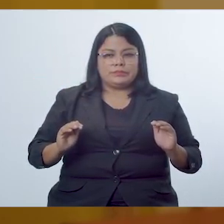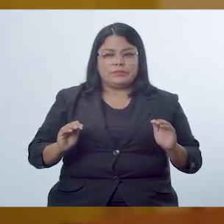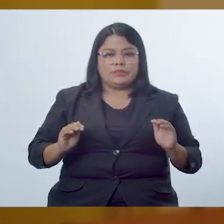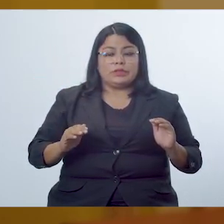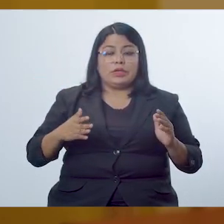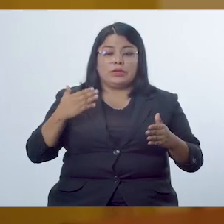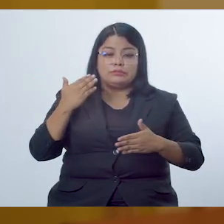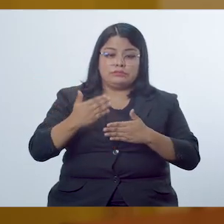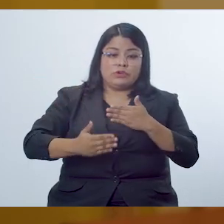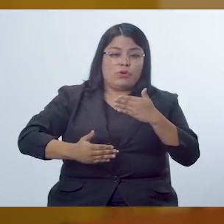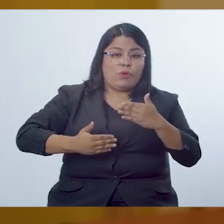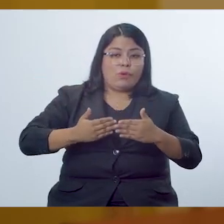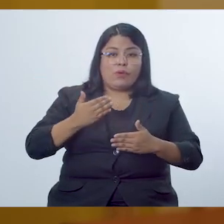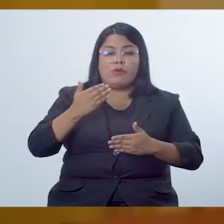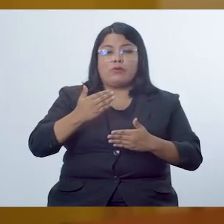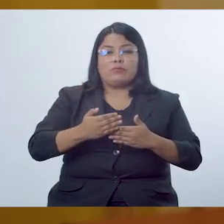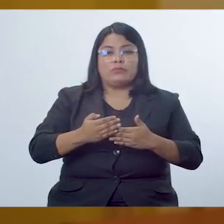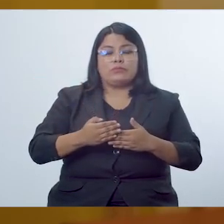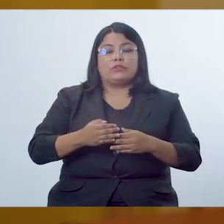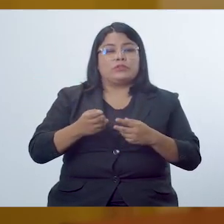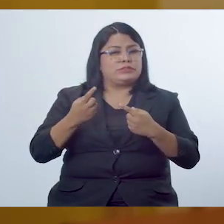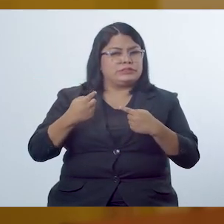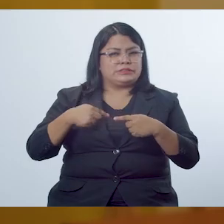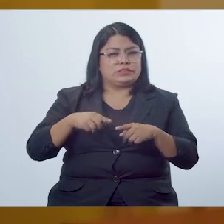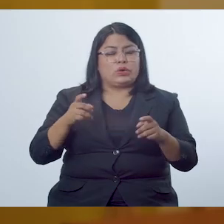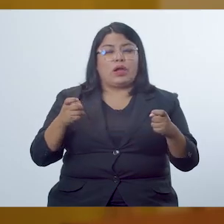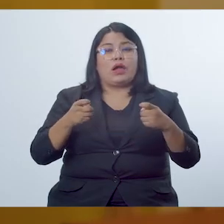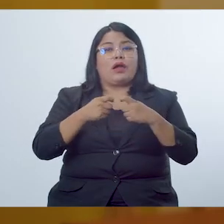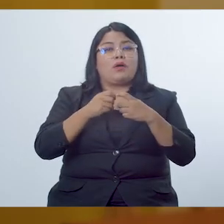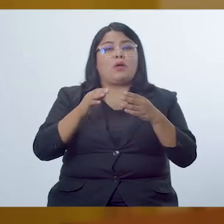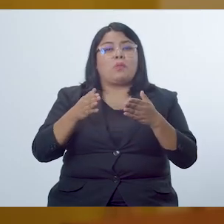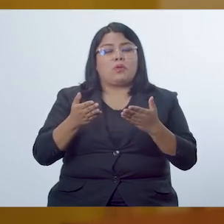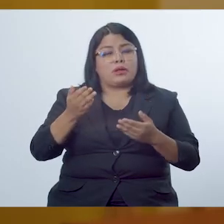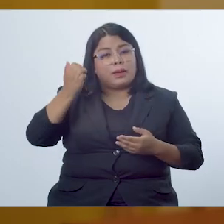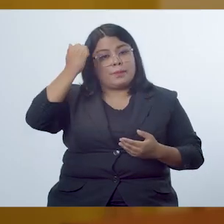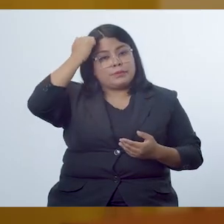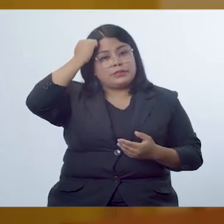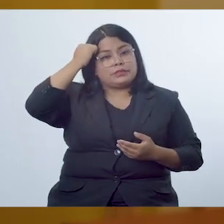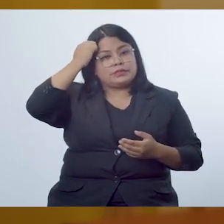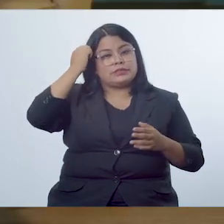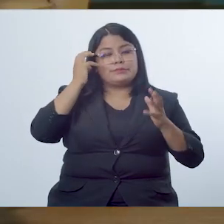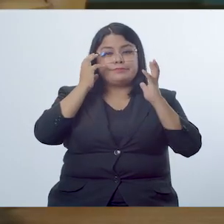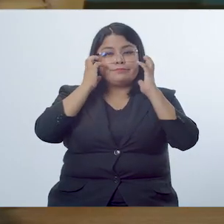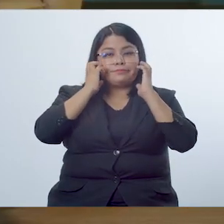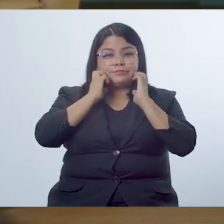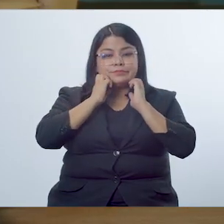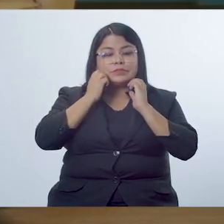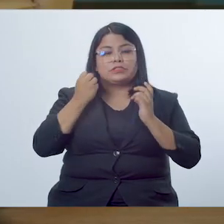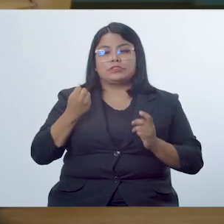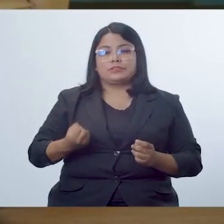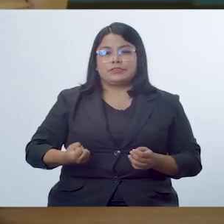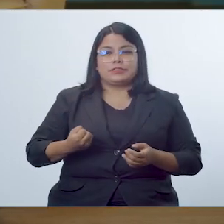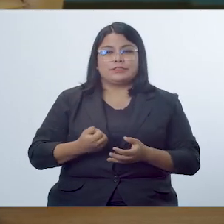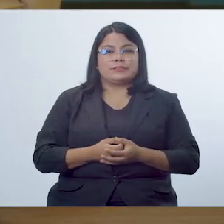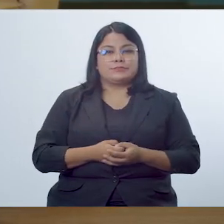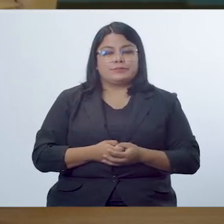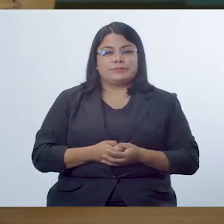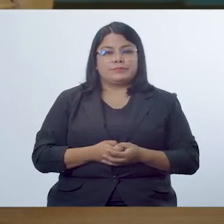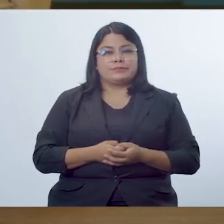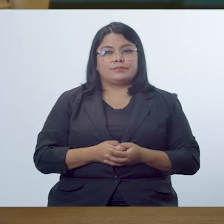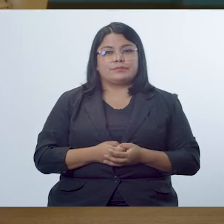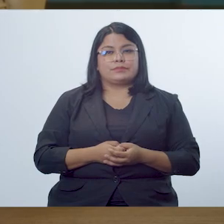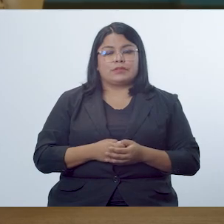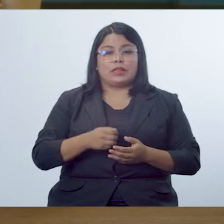y no saltarse, ¿verdad? Ninguna de las etapas de la secuencia didáctica para que los aprendizajes puedan garantizarse en el